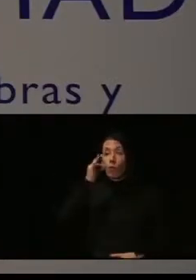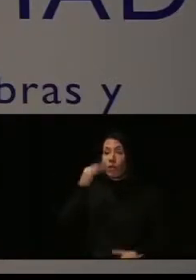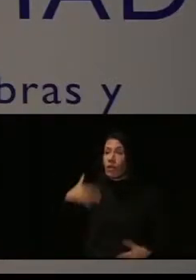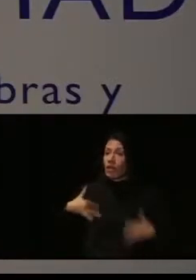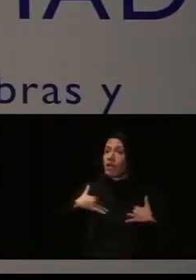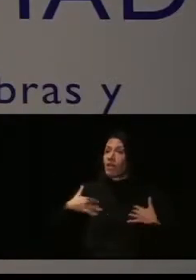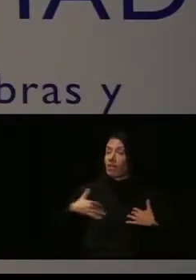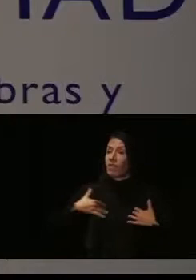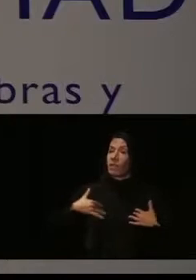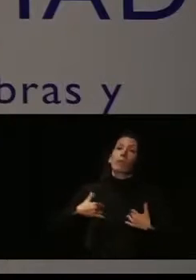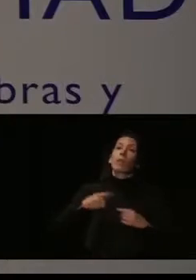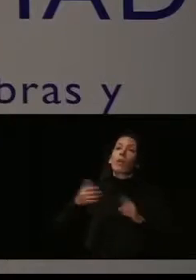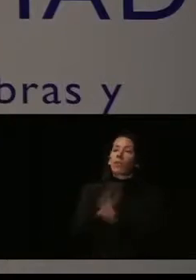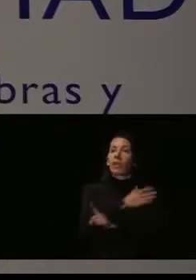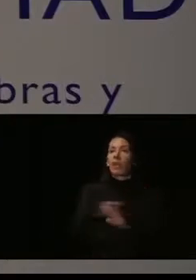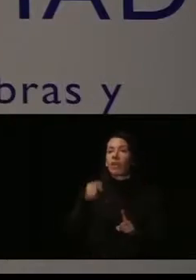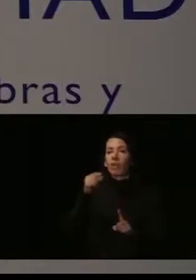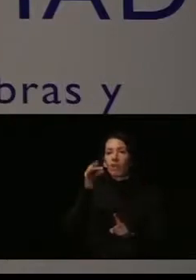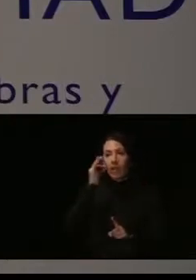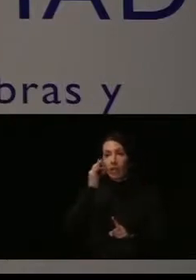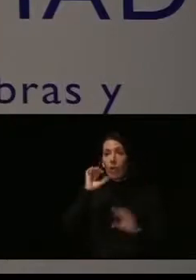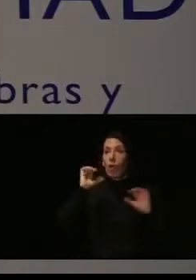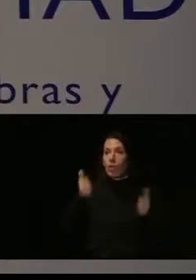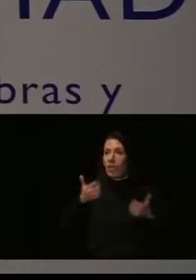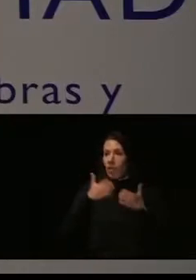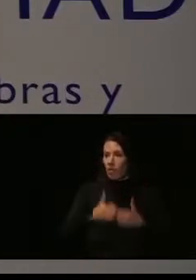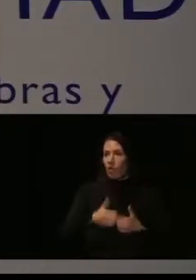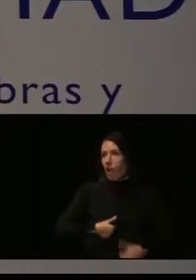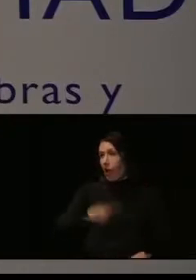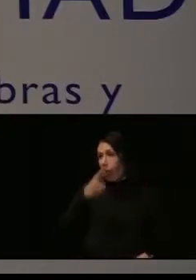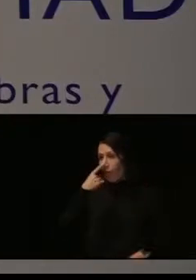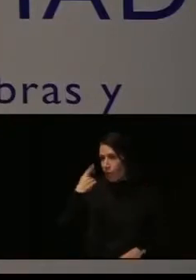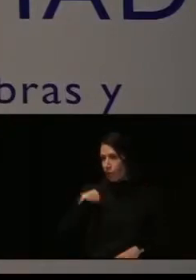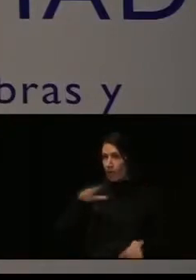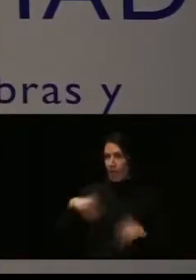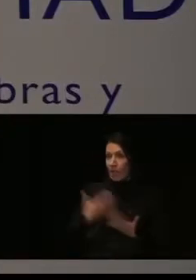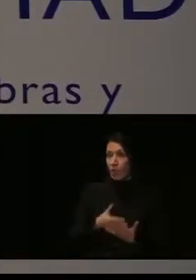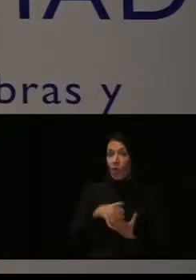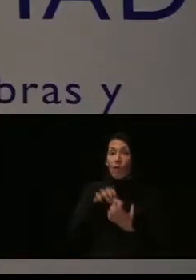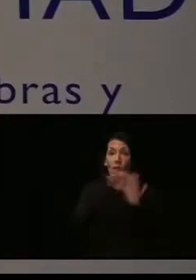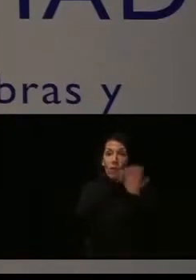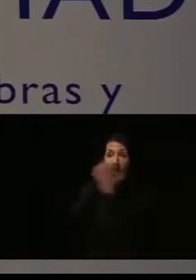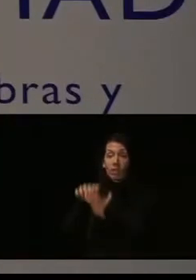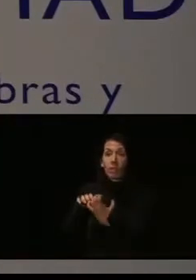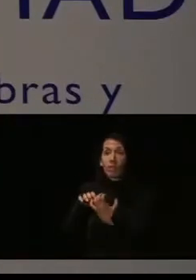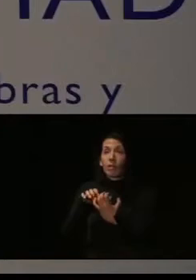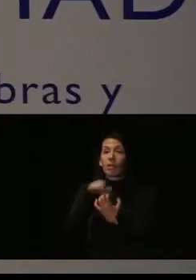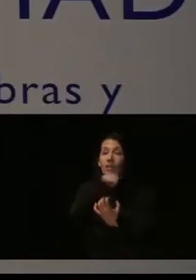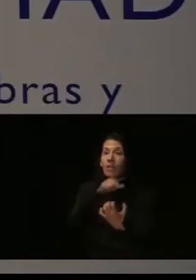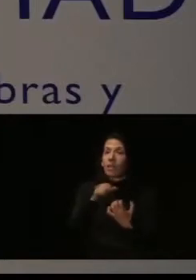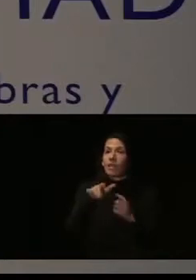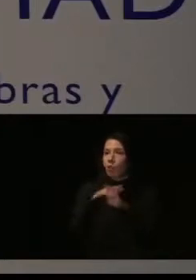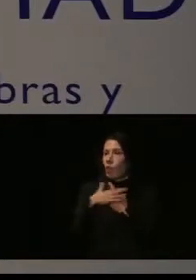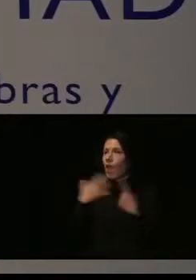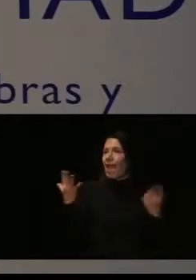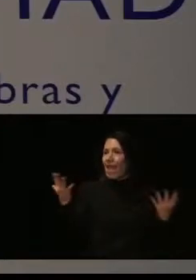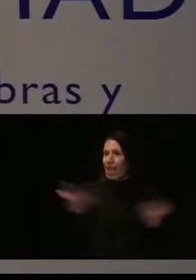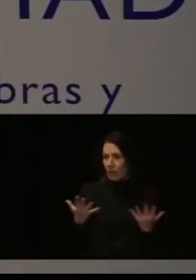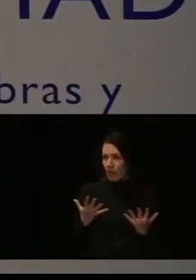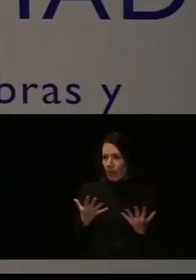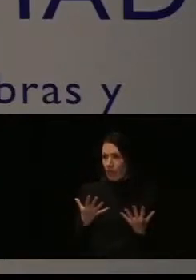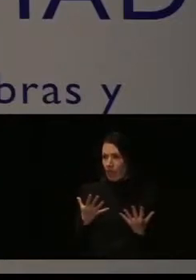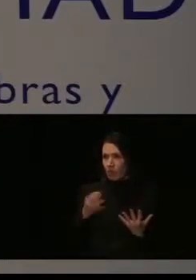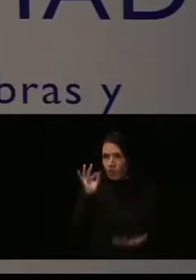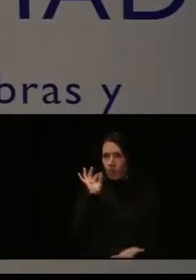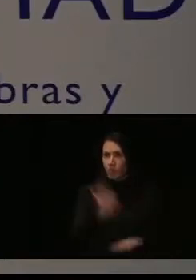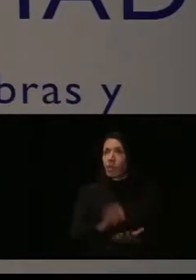en el ámbito de la pareja o expareja, se puso en funcionamiento el año pasado. Esta furgoneta atiende en casos de emergencia y urgencia y permite